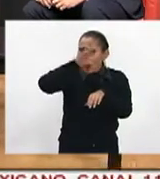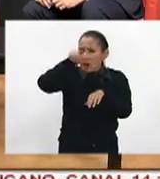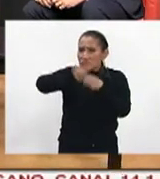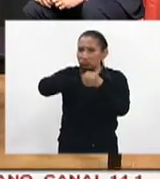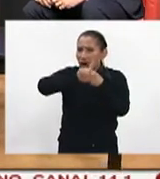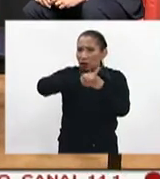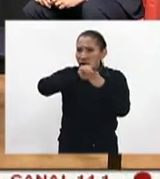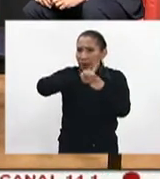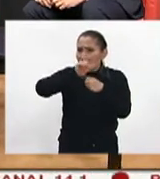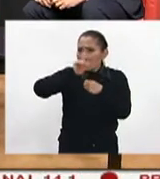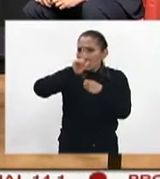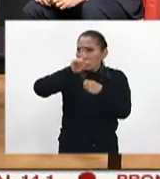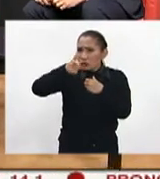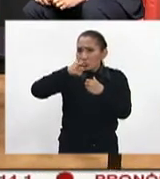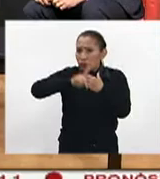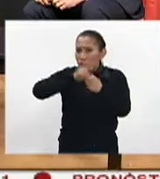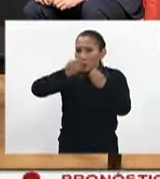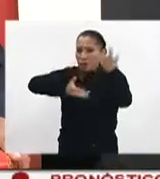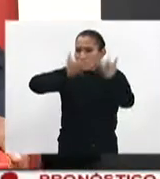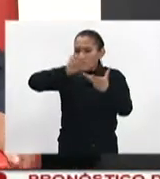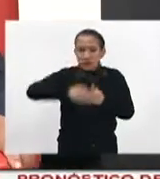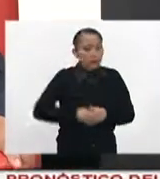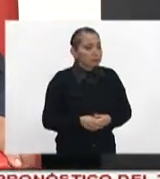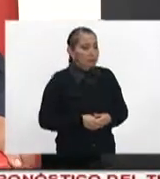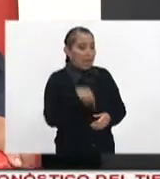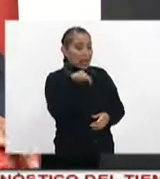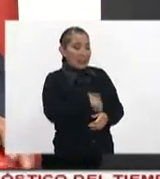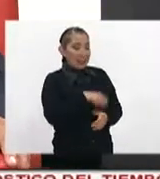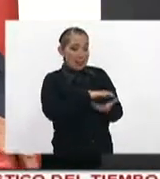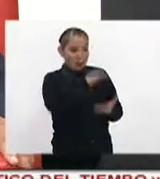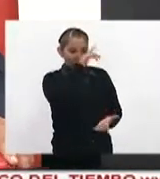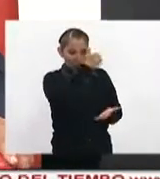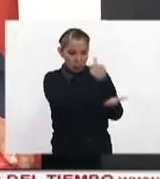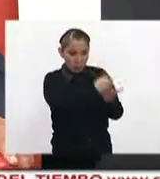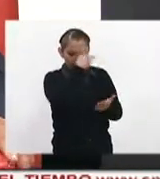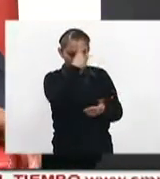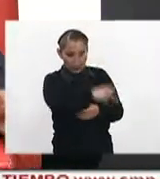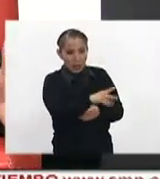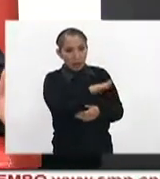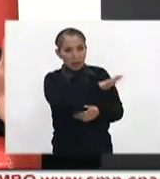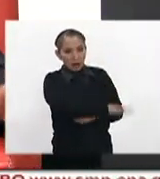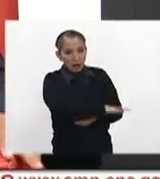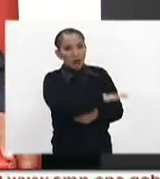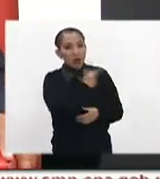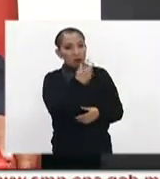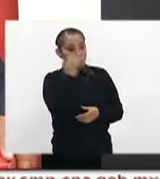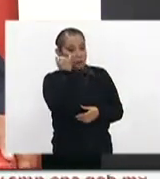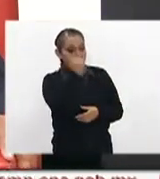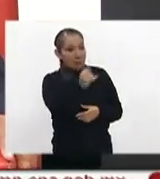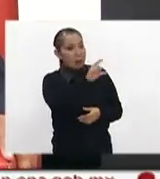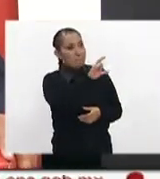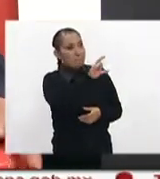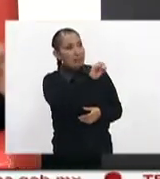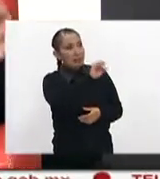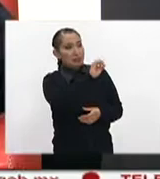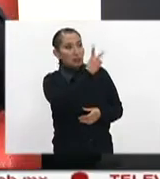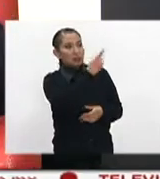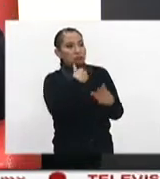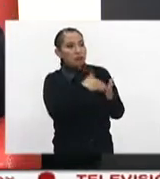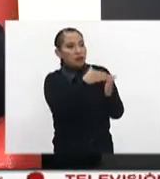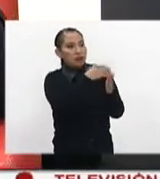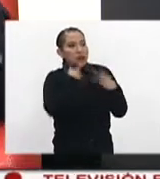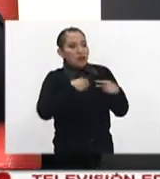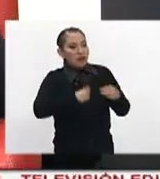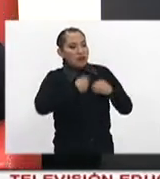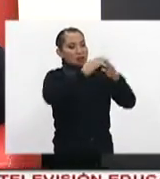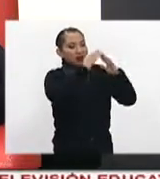problemas de este estilo? Bueno, aquí por lo regular, aquí en la Ciudad de México, pues imagínese, tenemos 20, 22 millones de gente